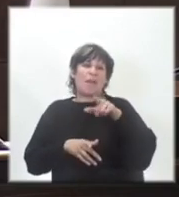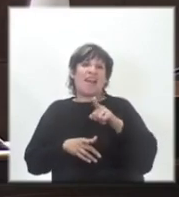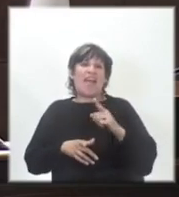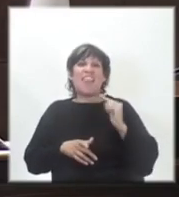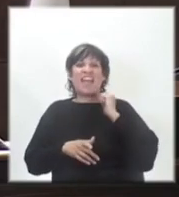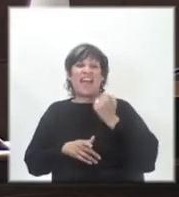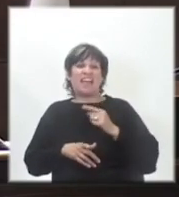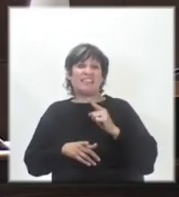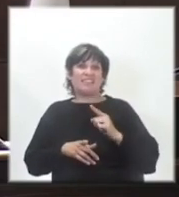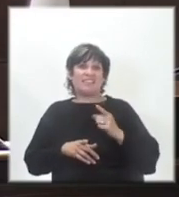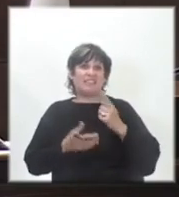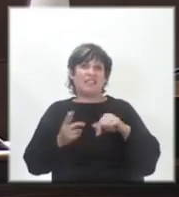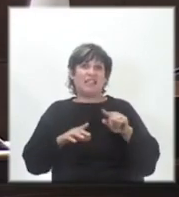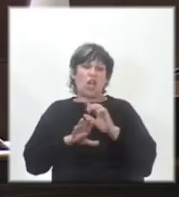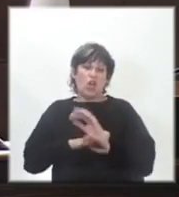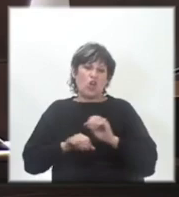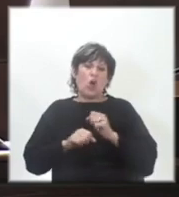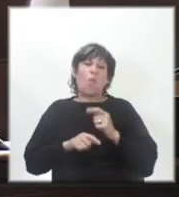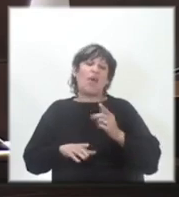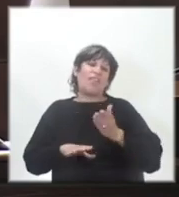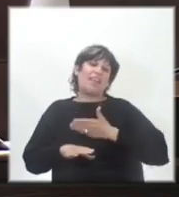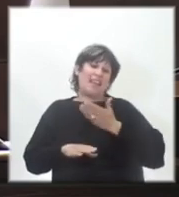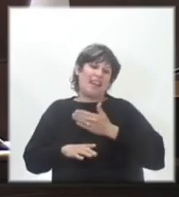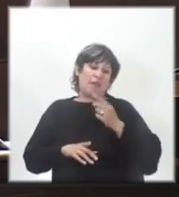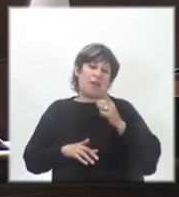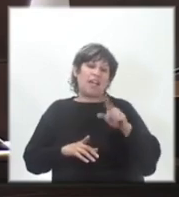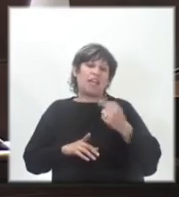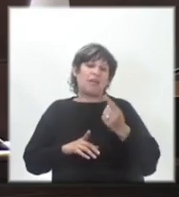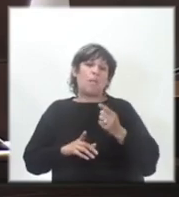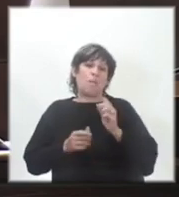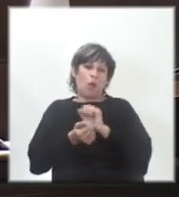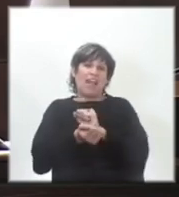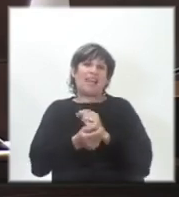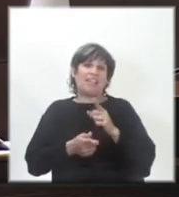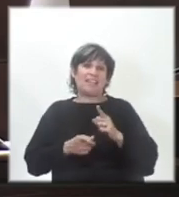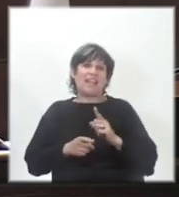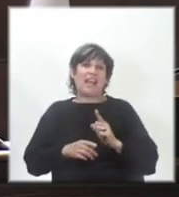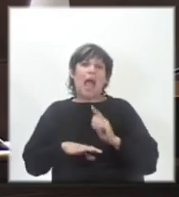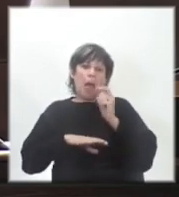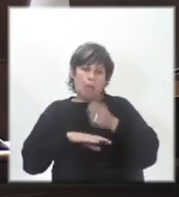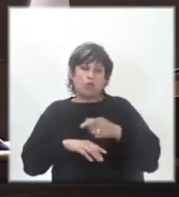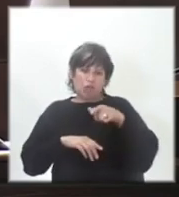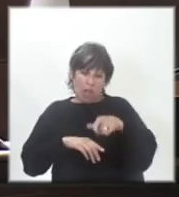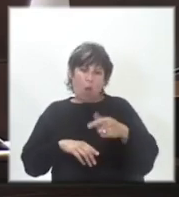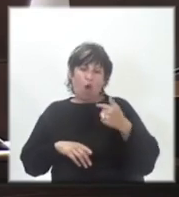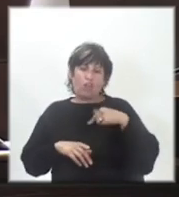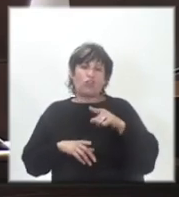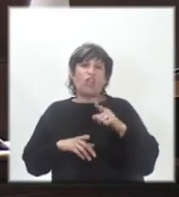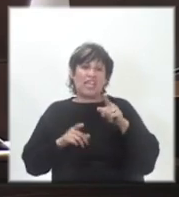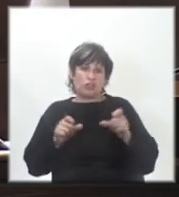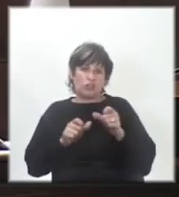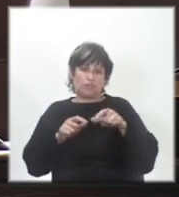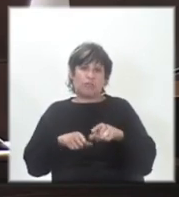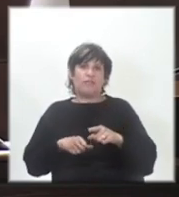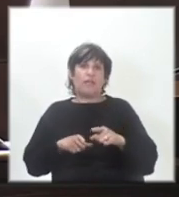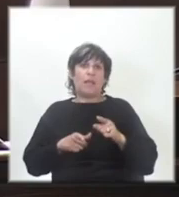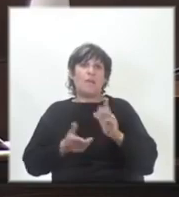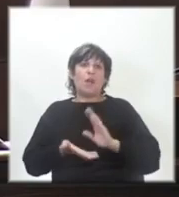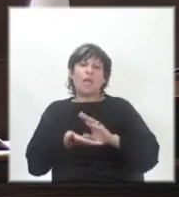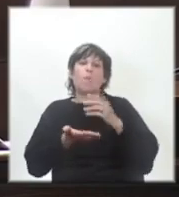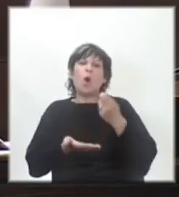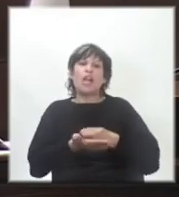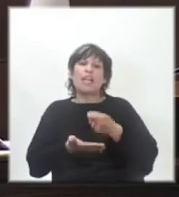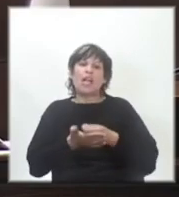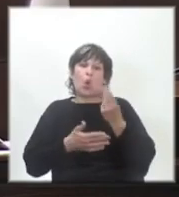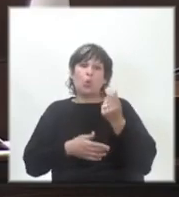No puede hacer otra cosa que reclamar por las cárceles. Apostamos con él a que eso suceda. Pero ¿sabe qué? Hay que poner recursos, presidente.